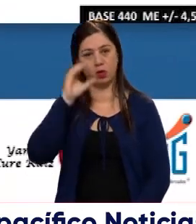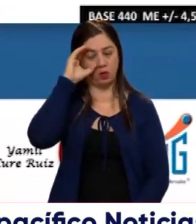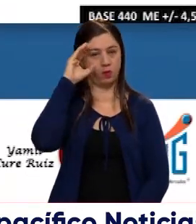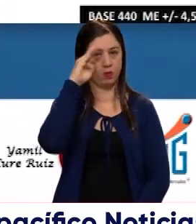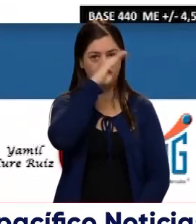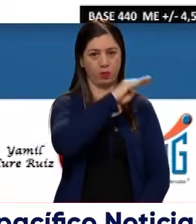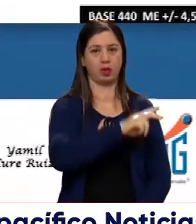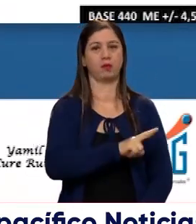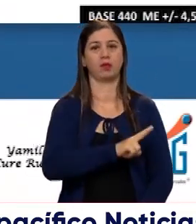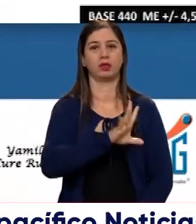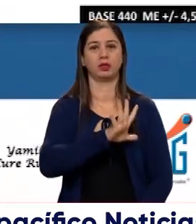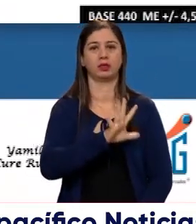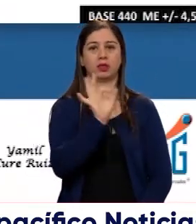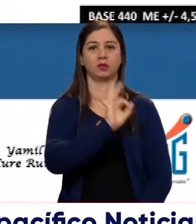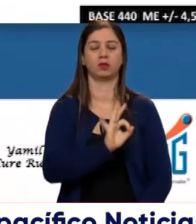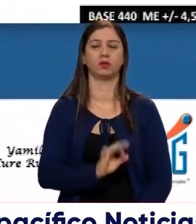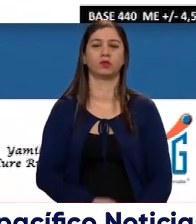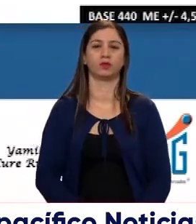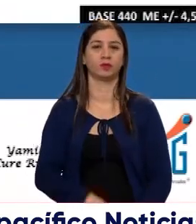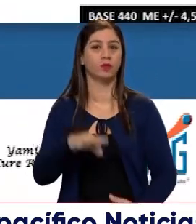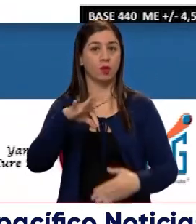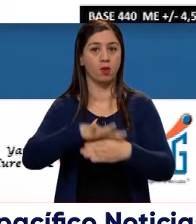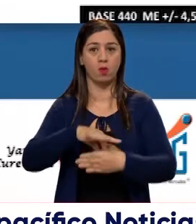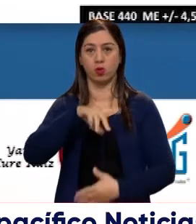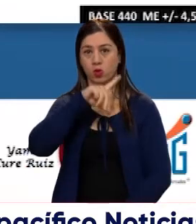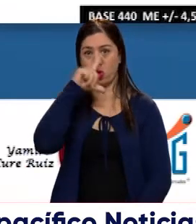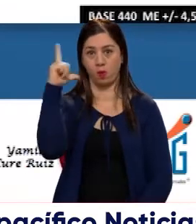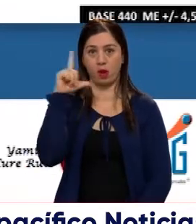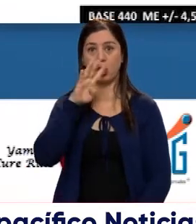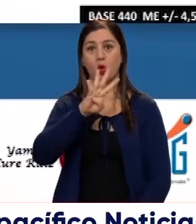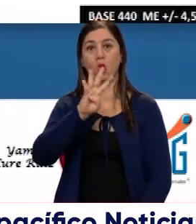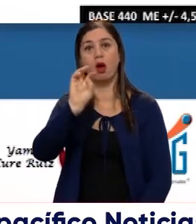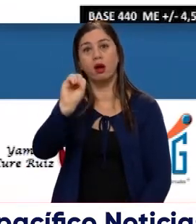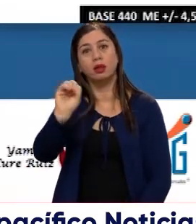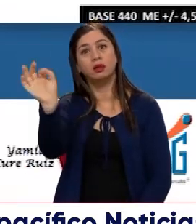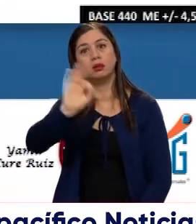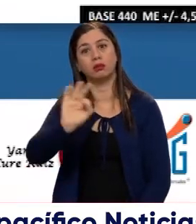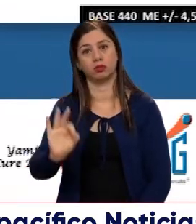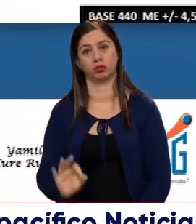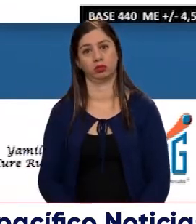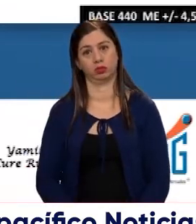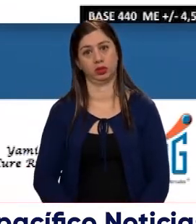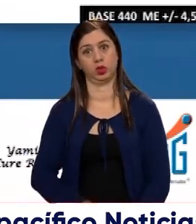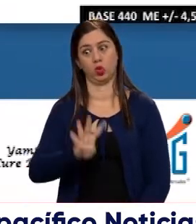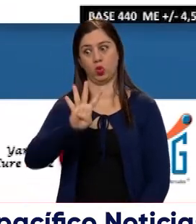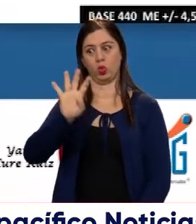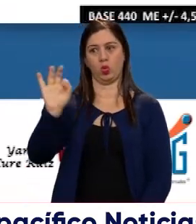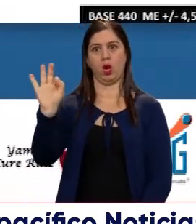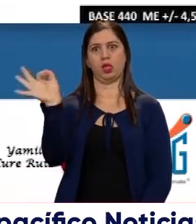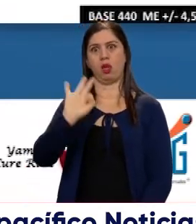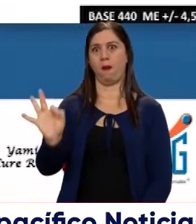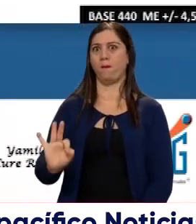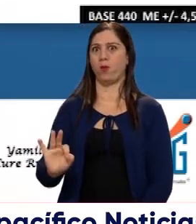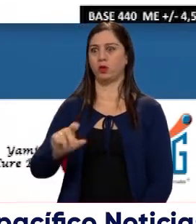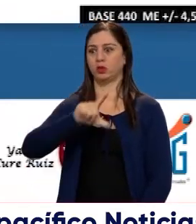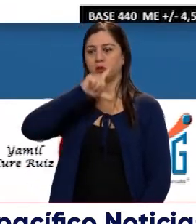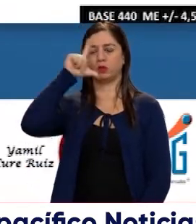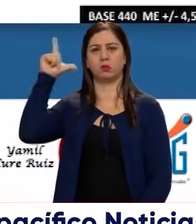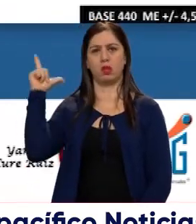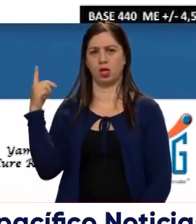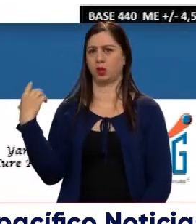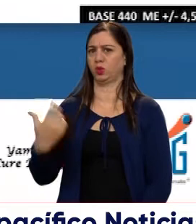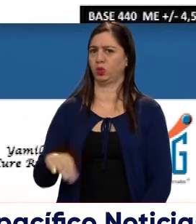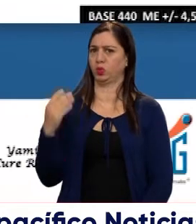Petro cuenta con un 25%, el voto en blanco, el 40%, un porcentaje alto, este del voto en blanco,